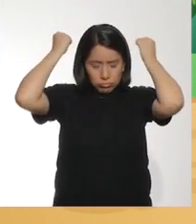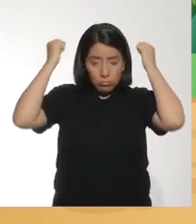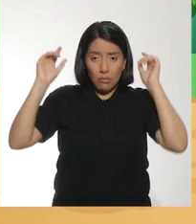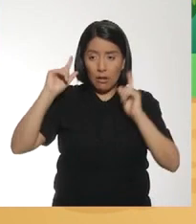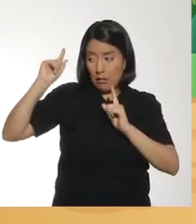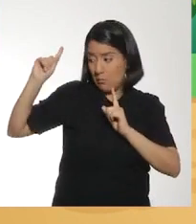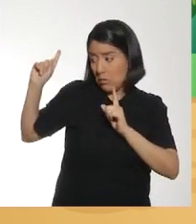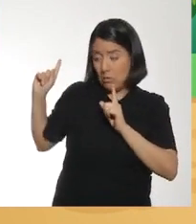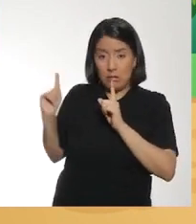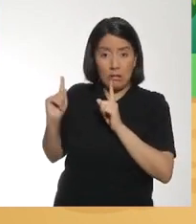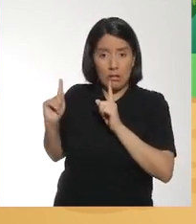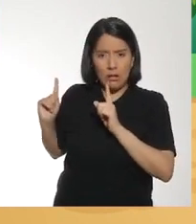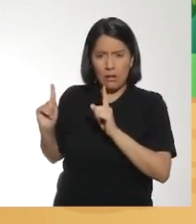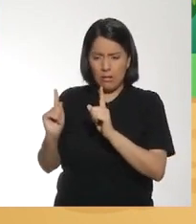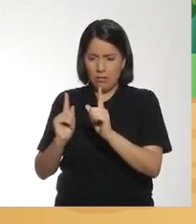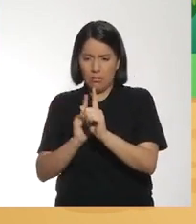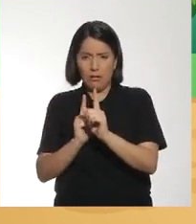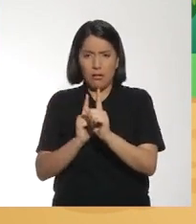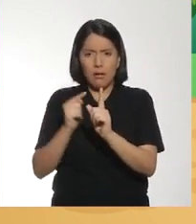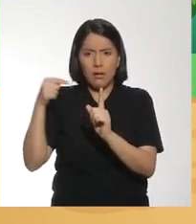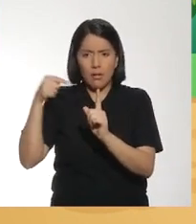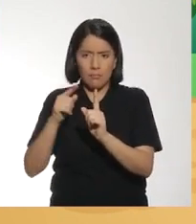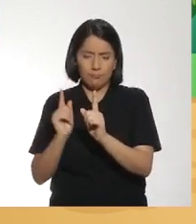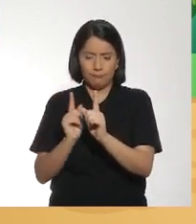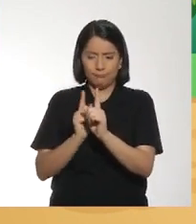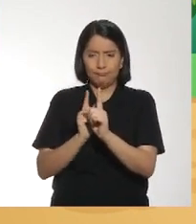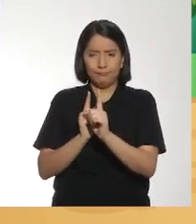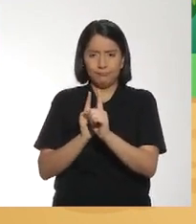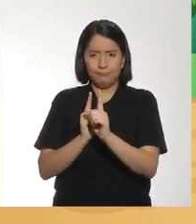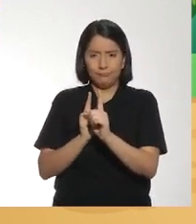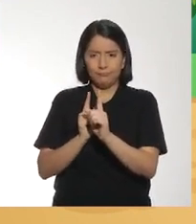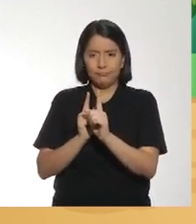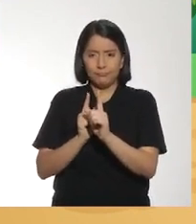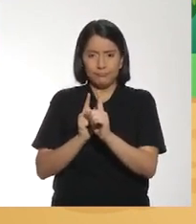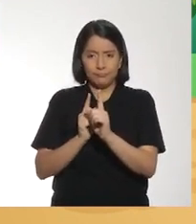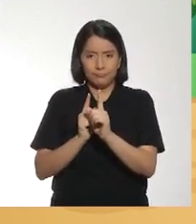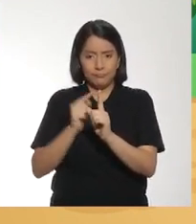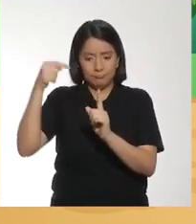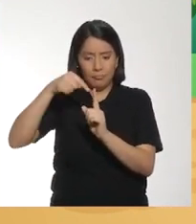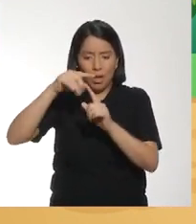Detrás de la persona que está con los ojos vendados, se ubicaría el otro.